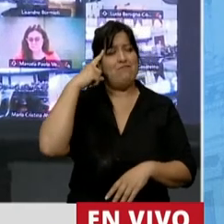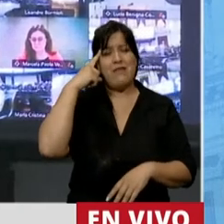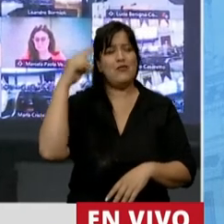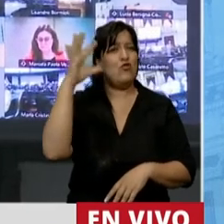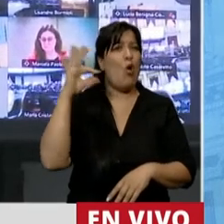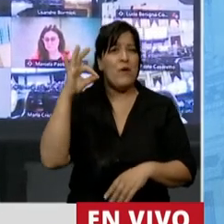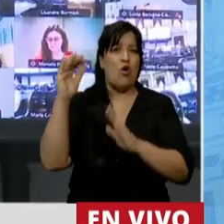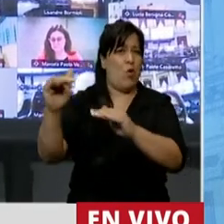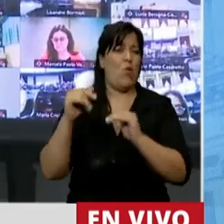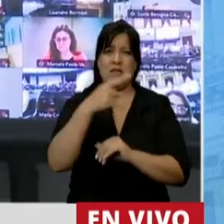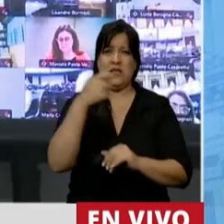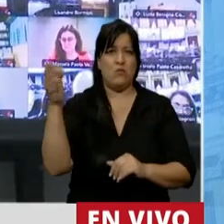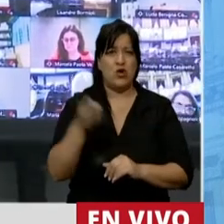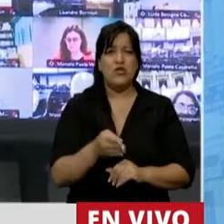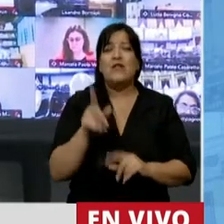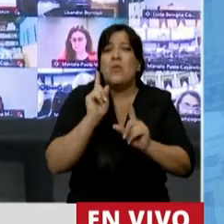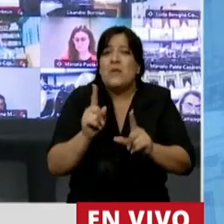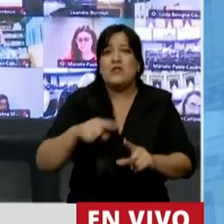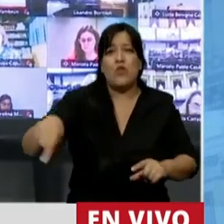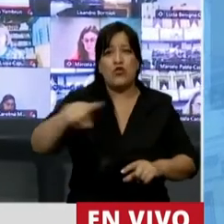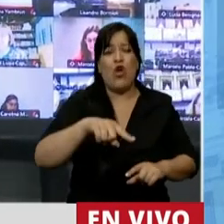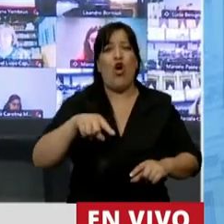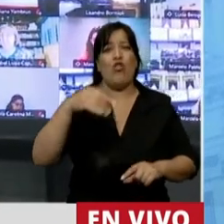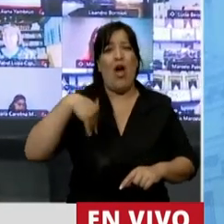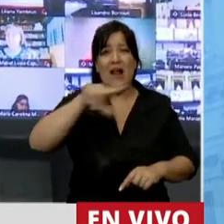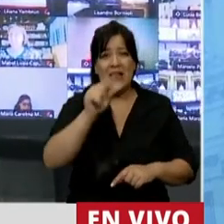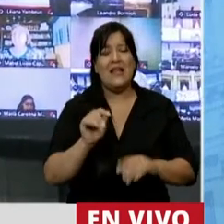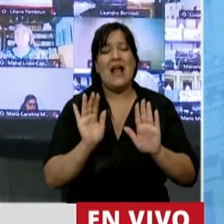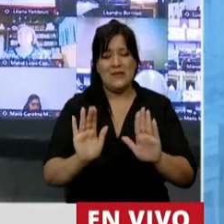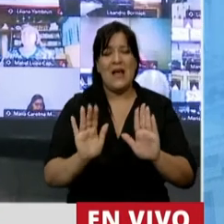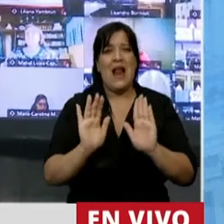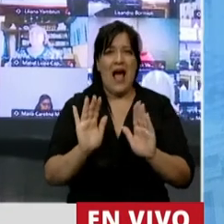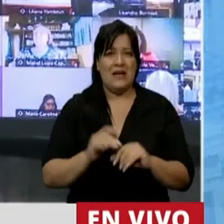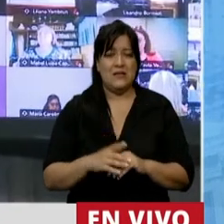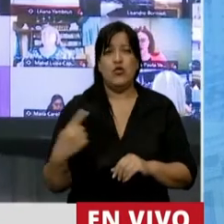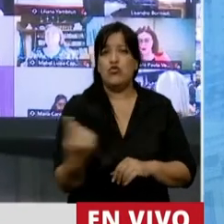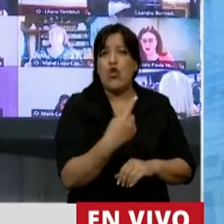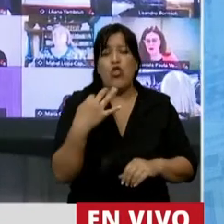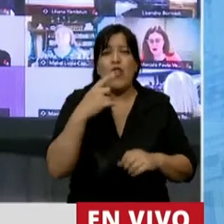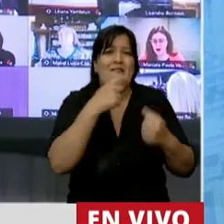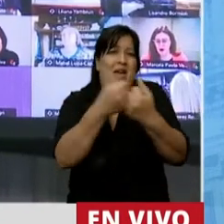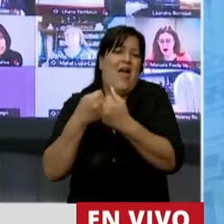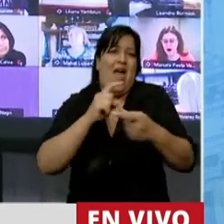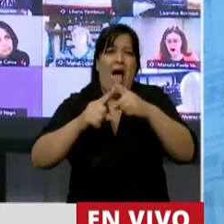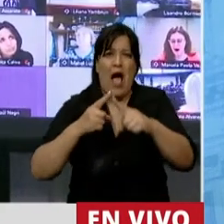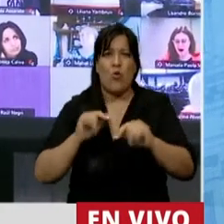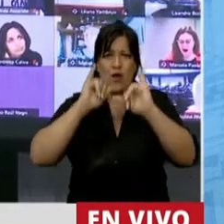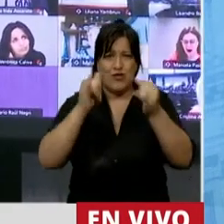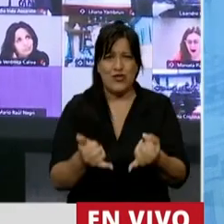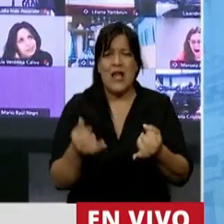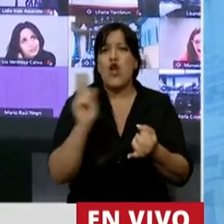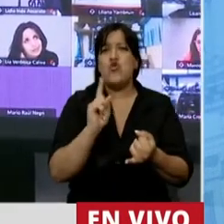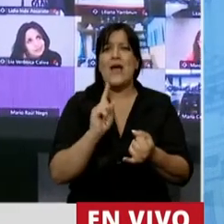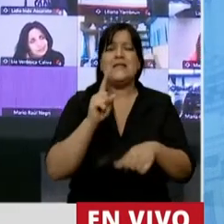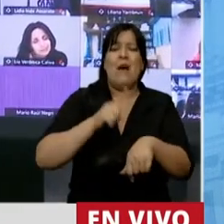momento que esperan nuestras hermanas y hermanos argentinos. Que nos pongamos de acuerdo, que no